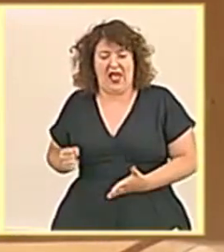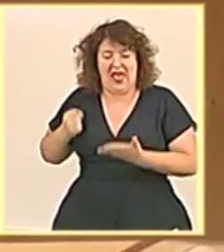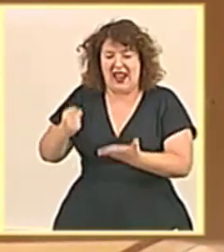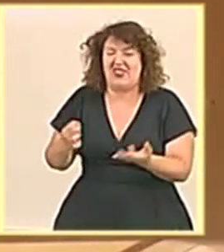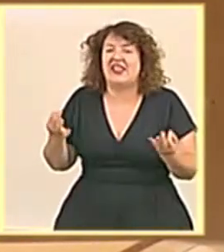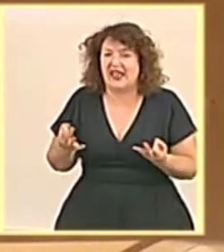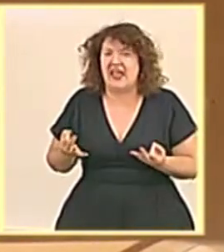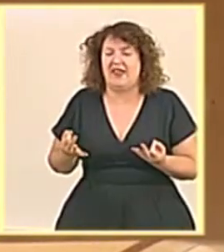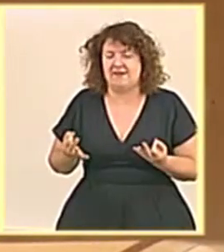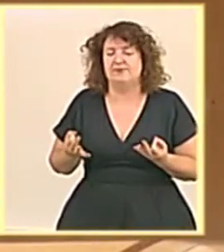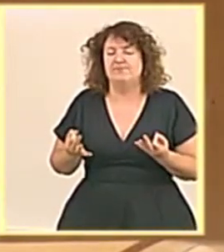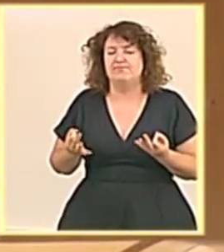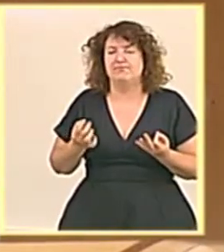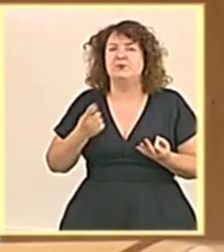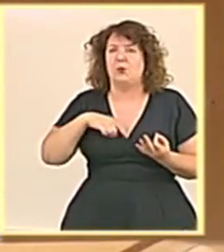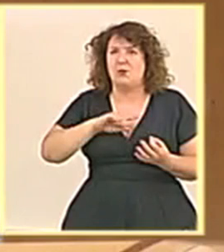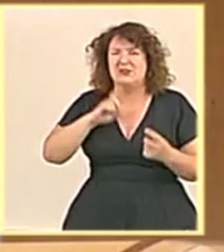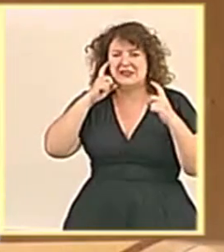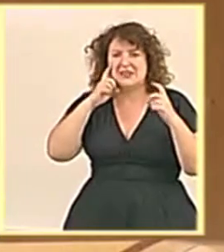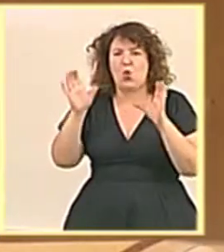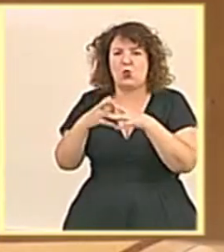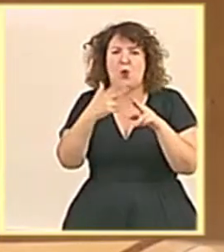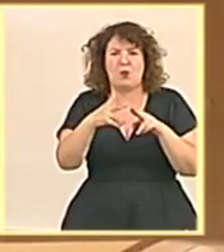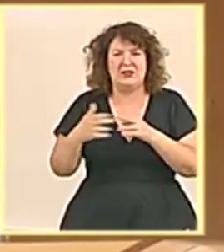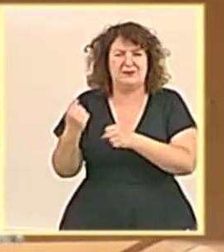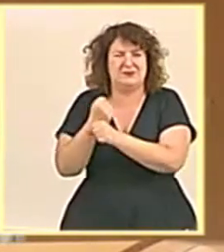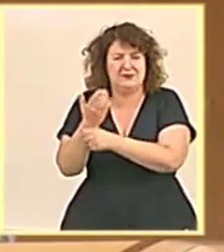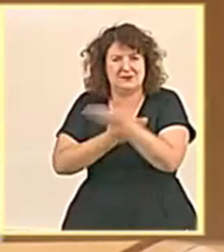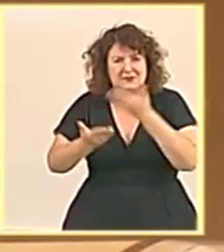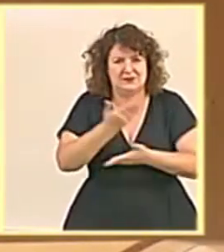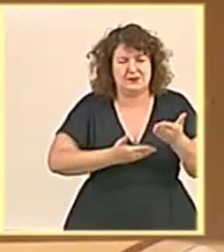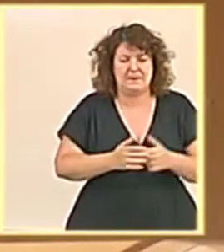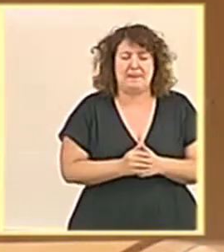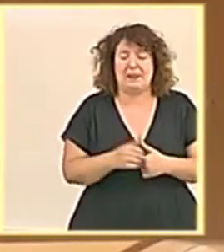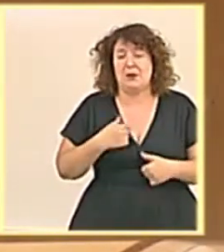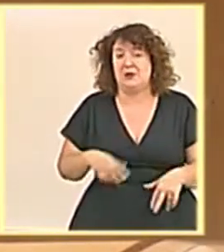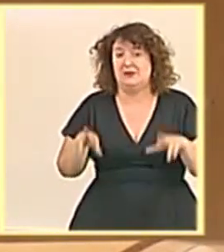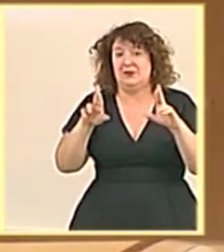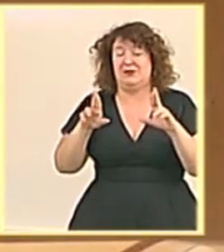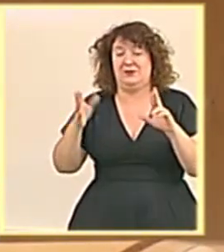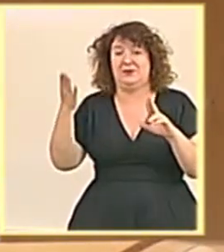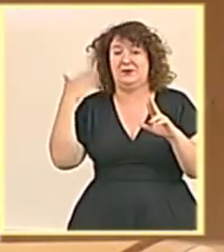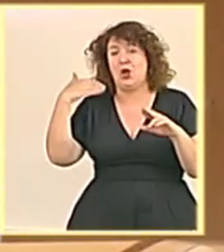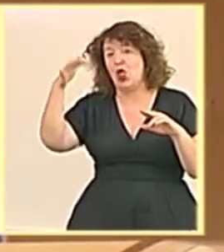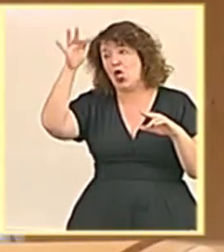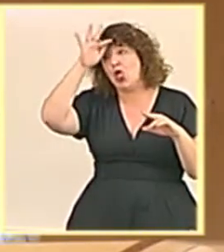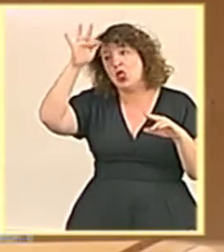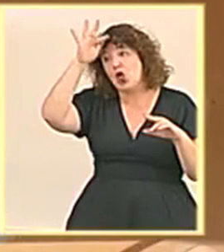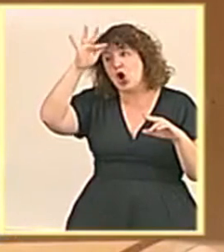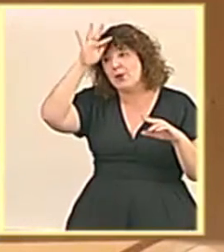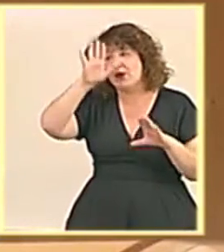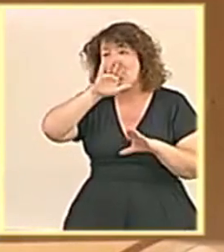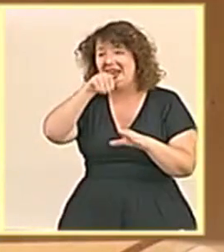hijos y nietos podamos trabajar juntos. Del mismo modo que espero, tras las elecciones del pasado domingo,